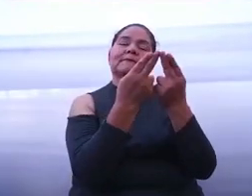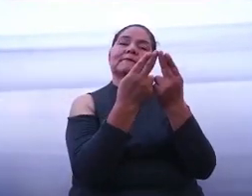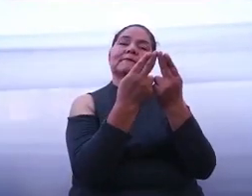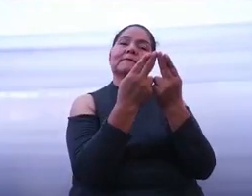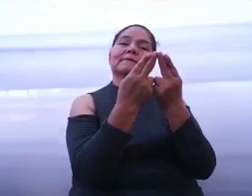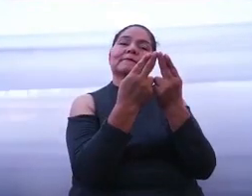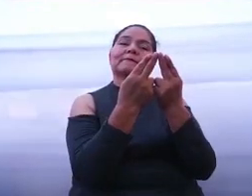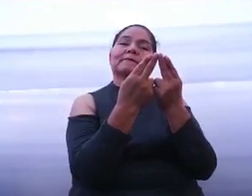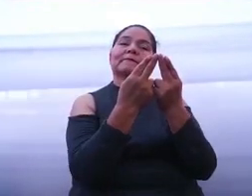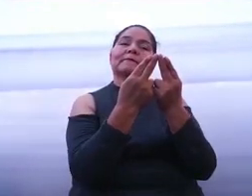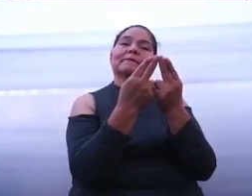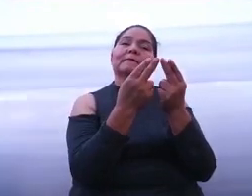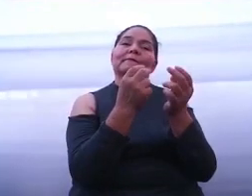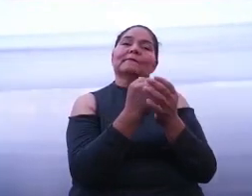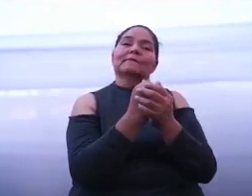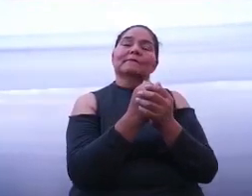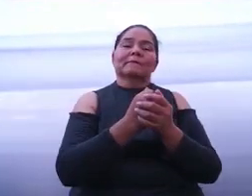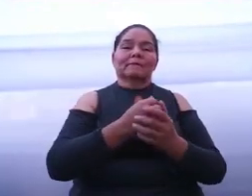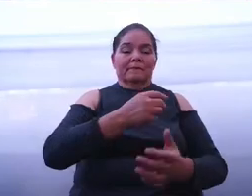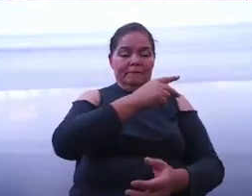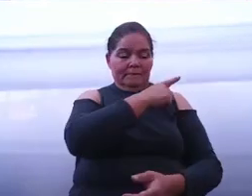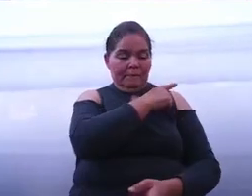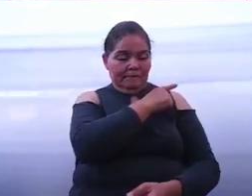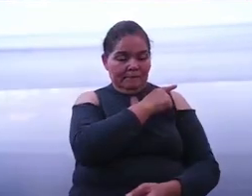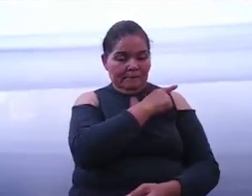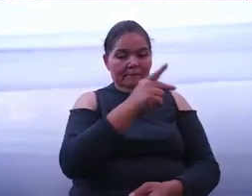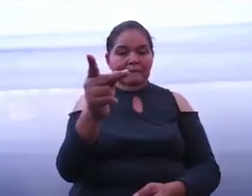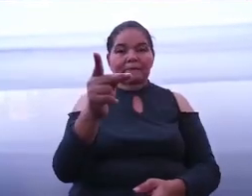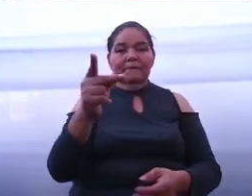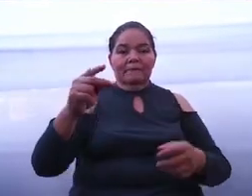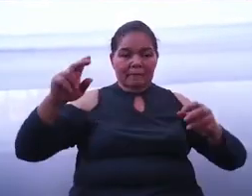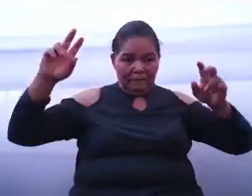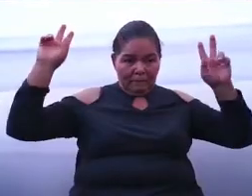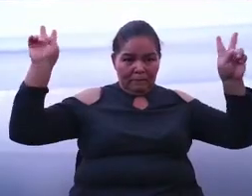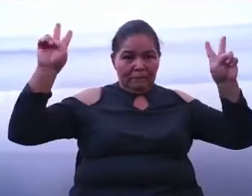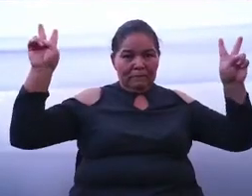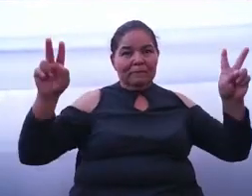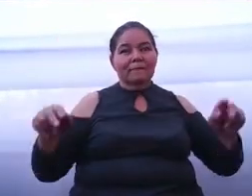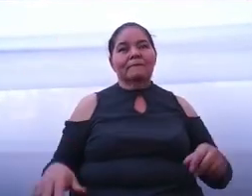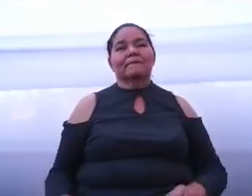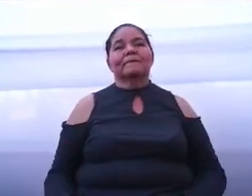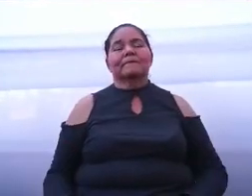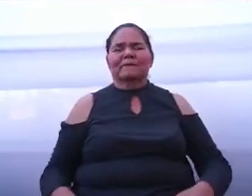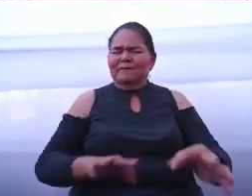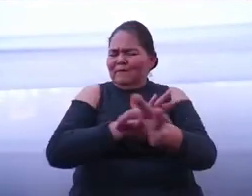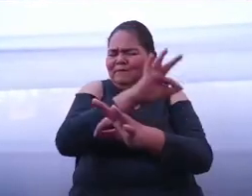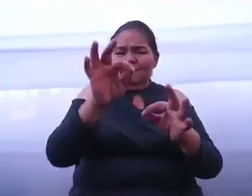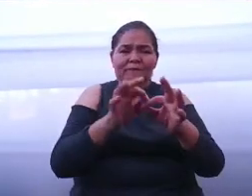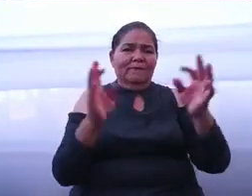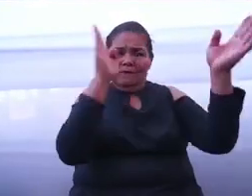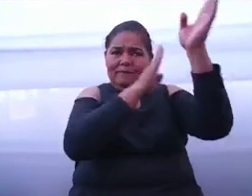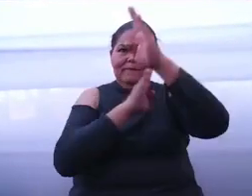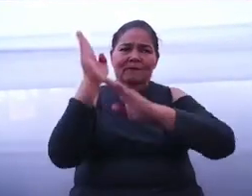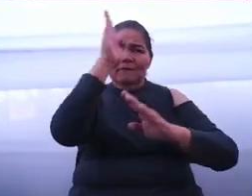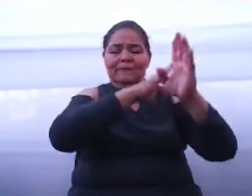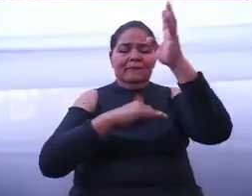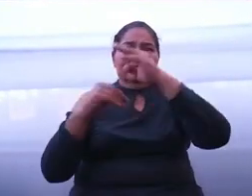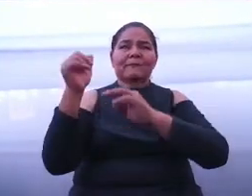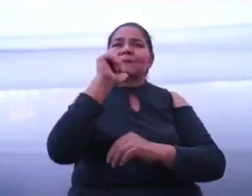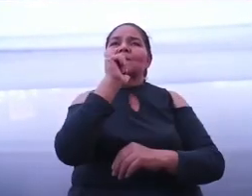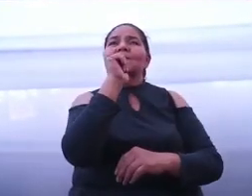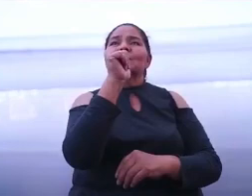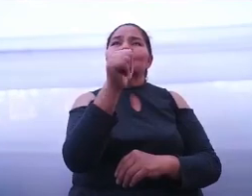capaces de vencer cualquier adversidad. Que nadie,